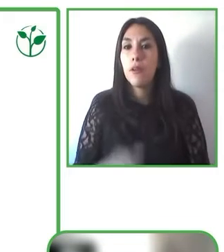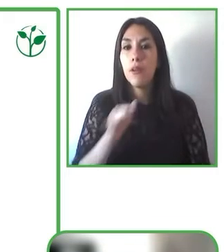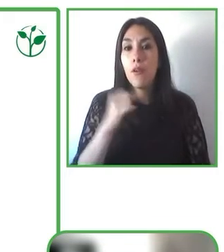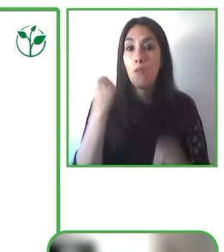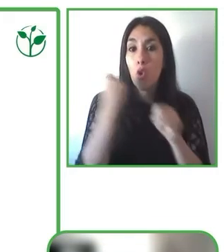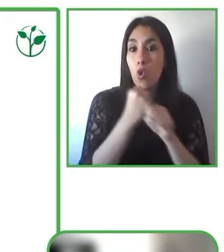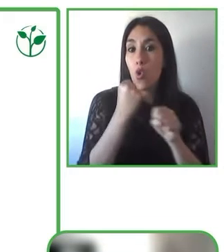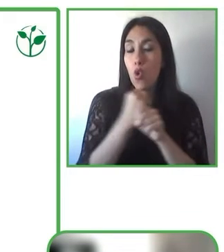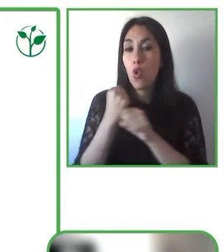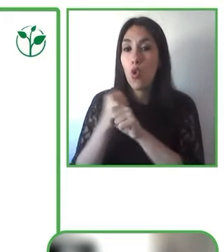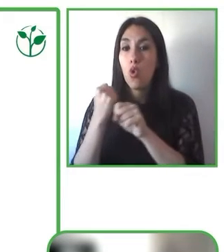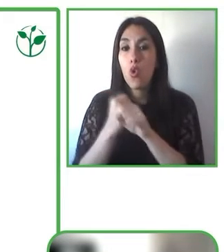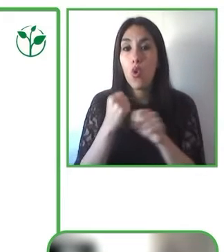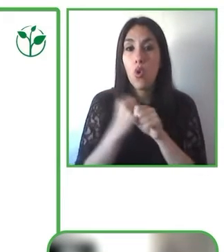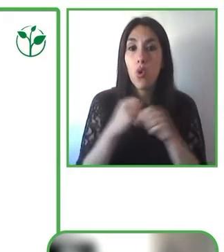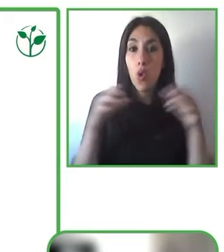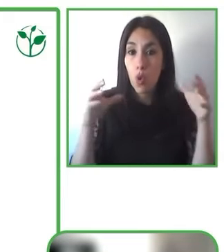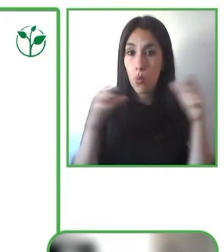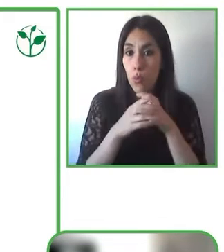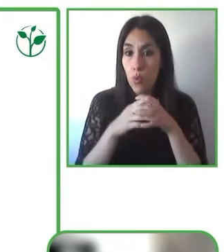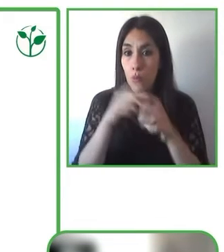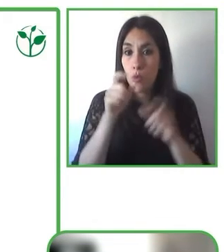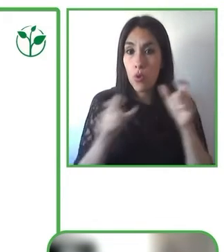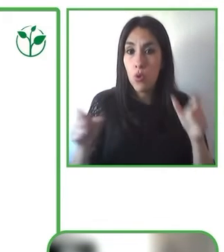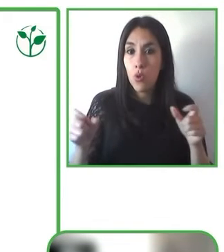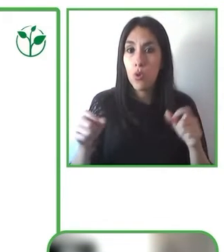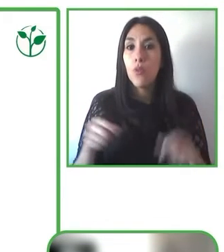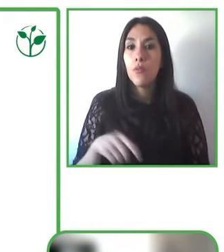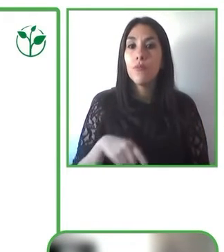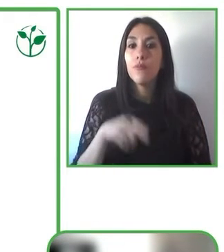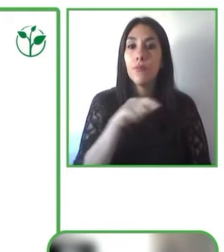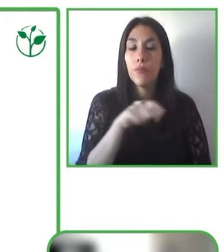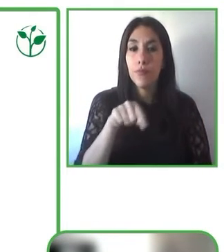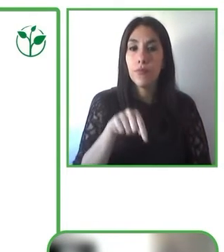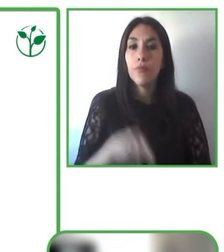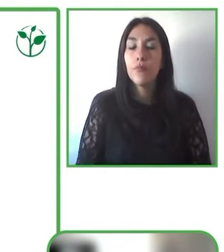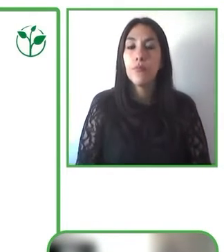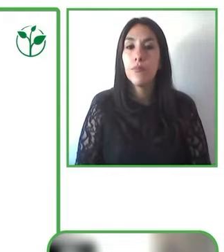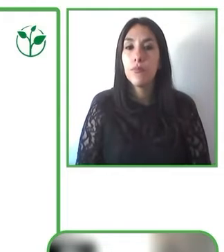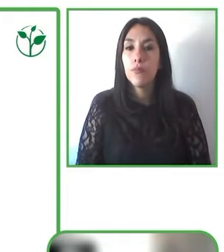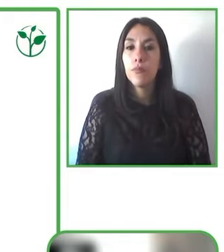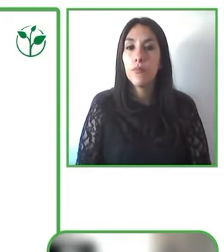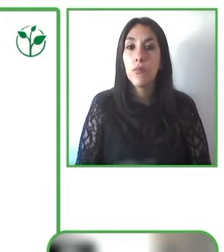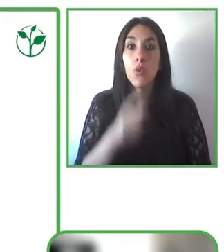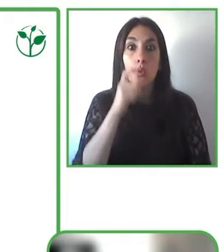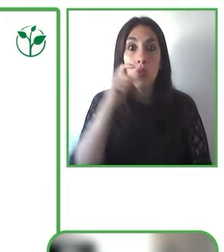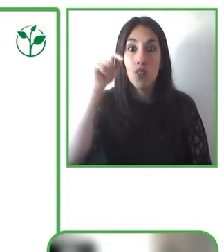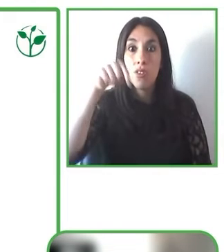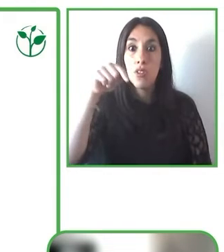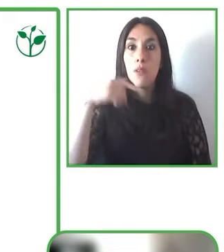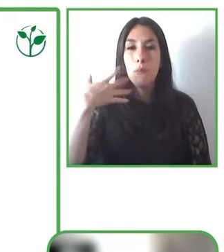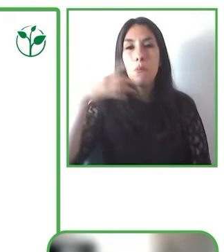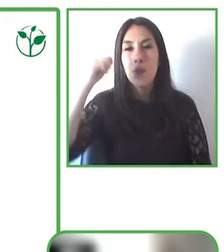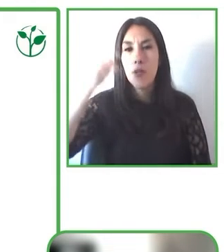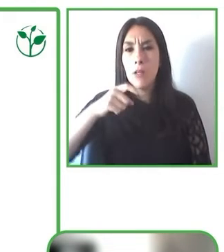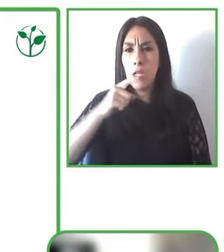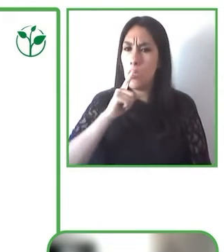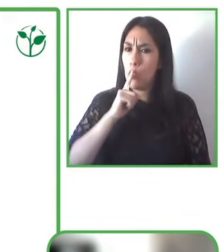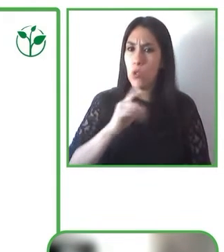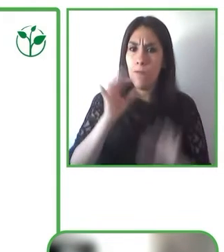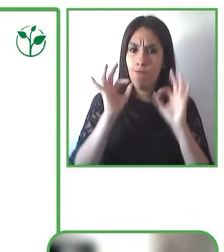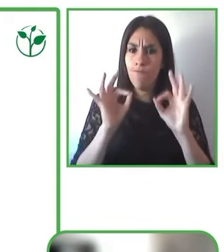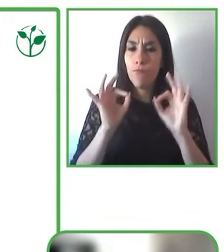representan necesidades específicas. También trabajamos con gobernadores y